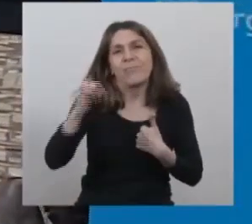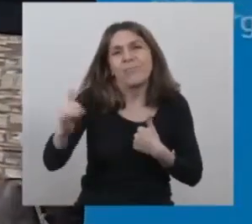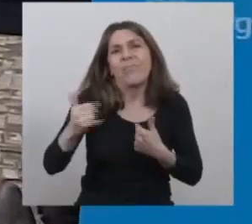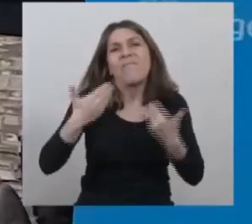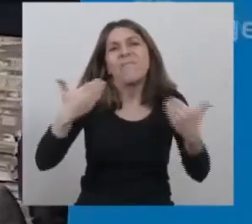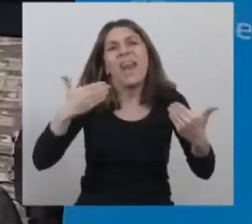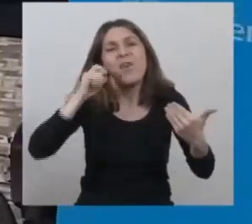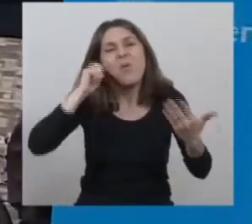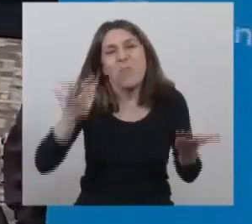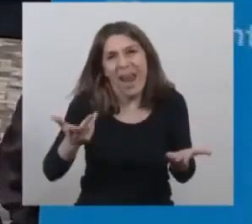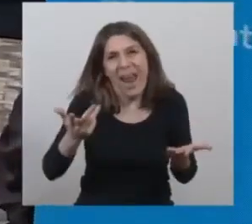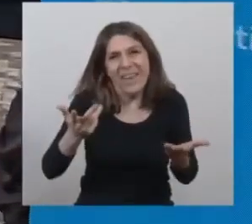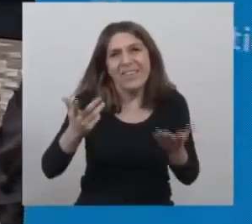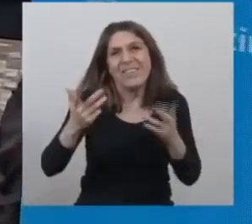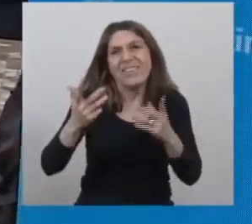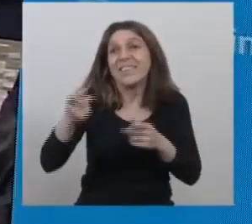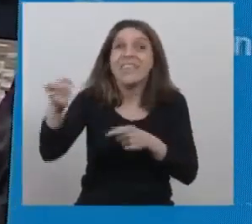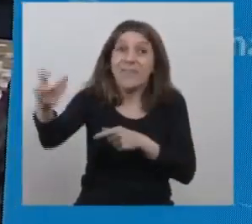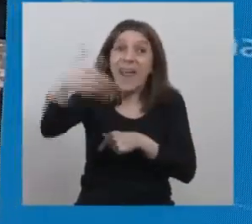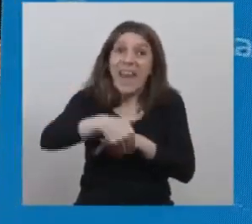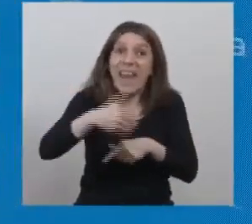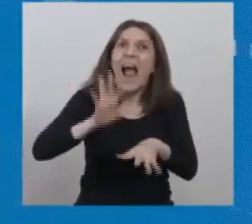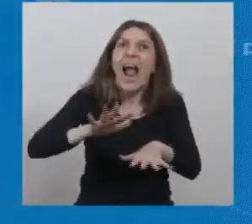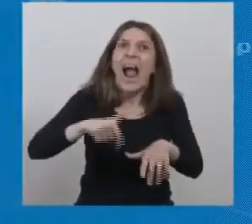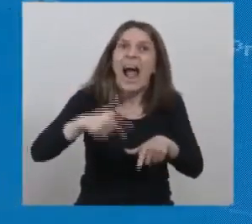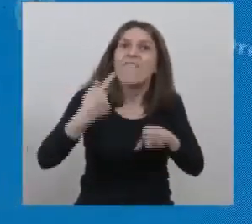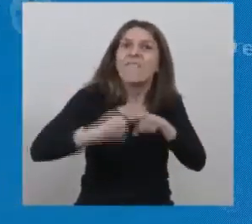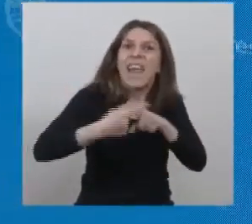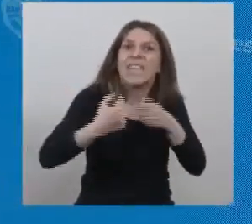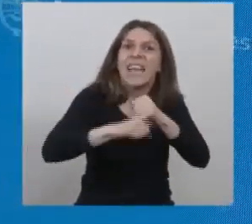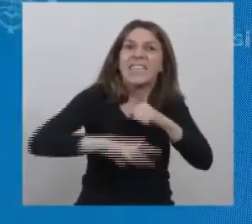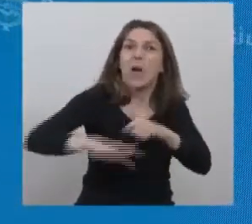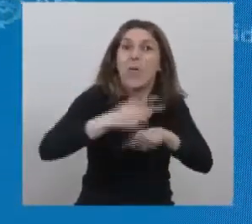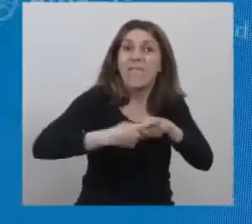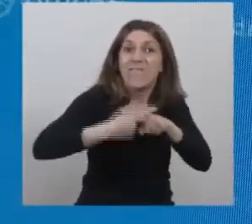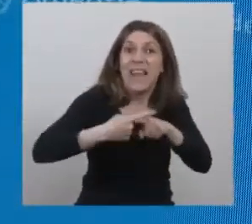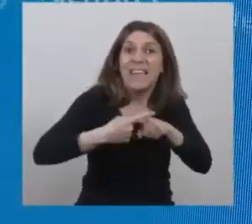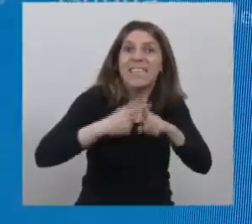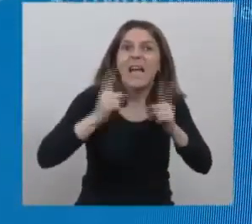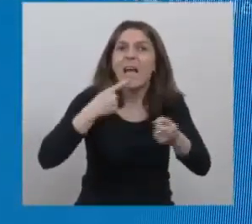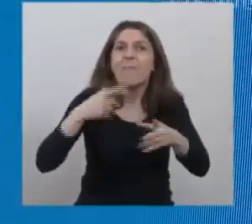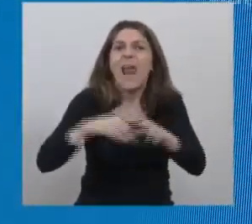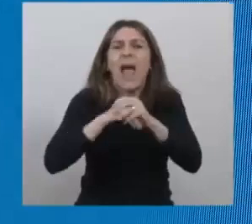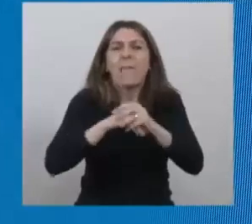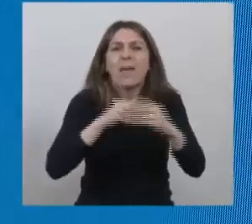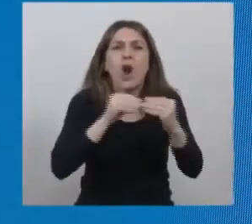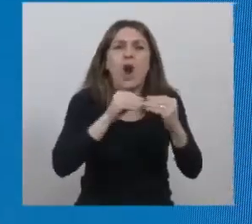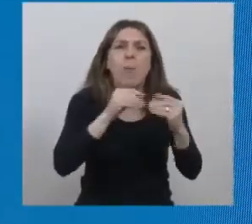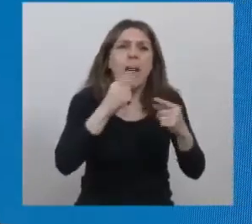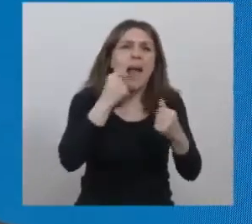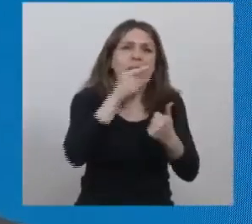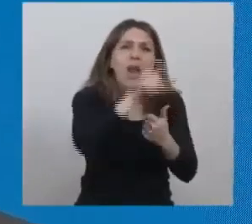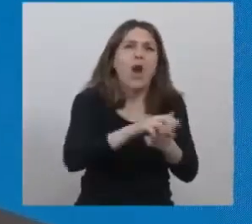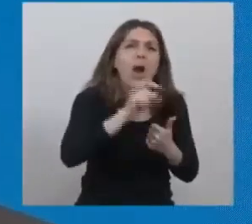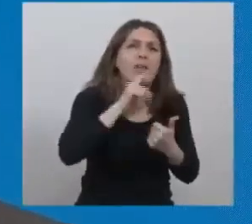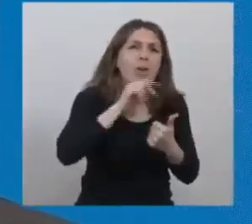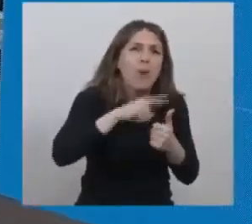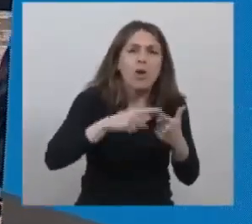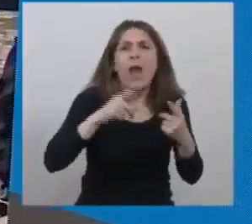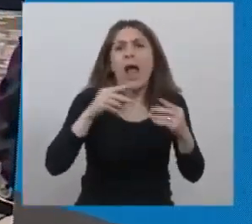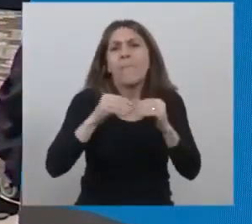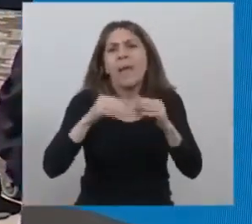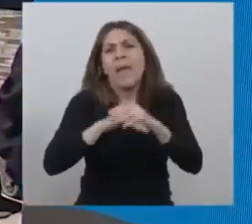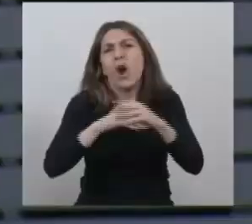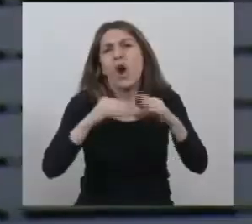feliz cumpleaños. Vení a festejar a Escobar seguido. A nuestro amigo y compañero Gabriel Catopodis. A nuestro amigo y compañero Sergio